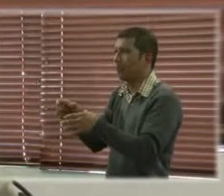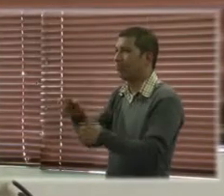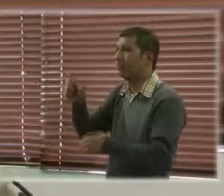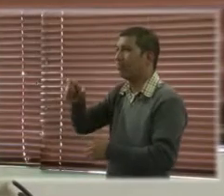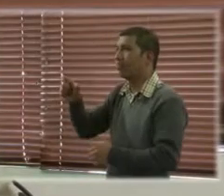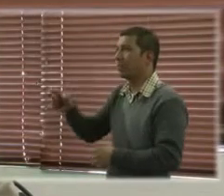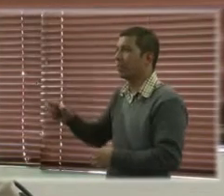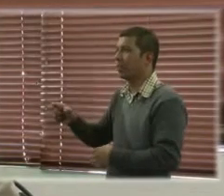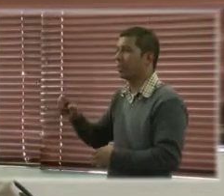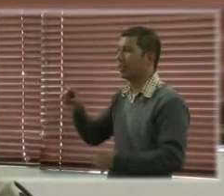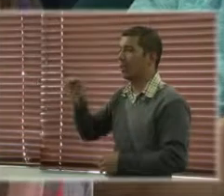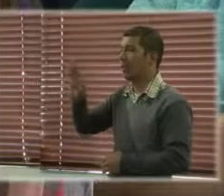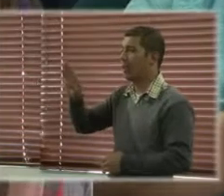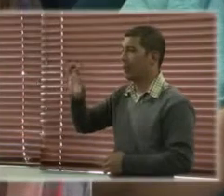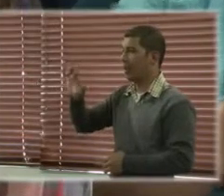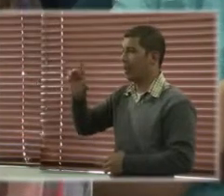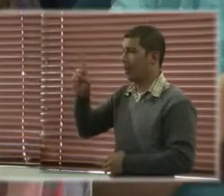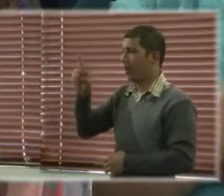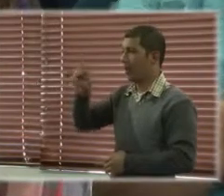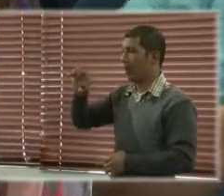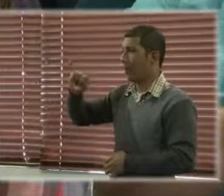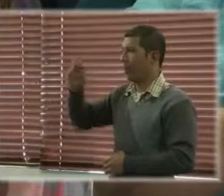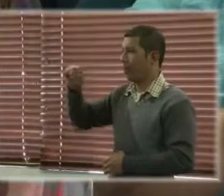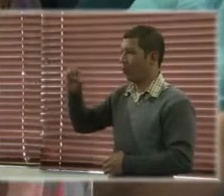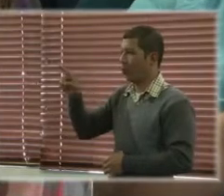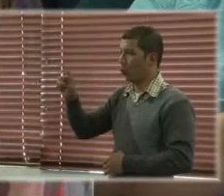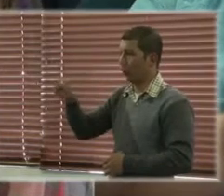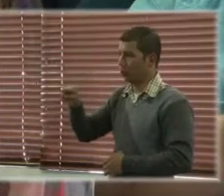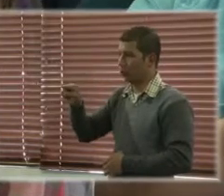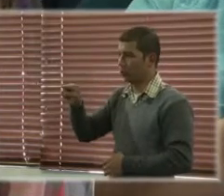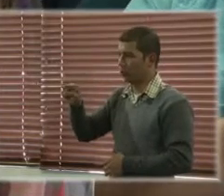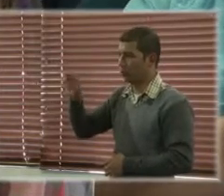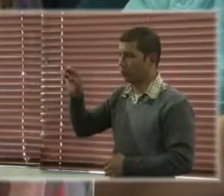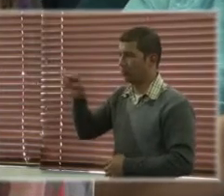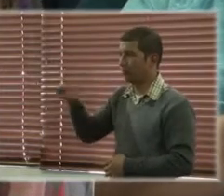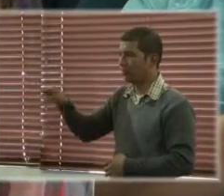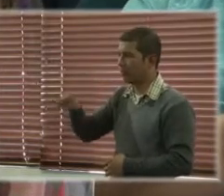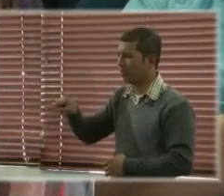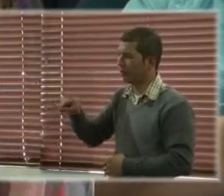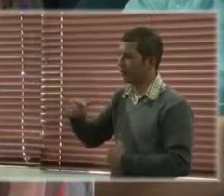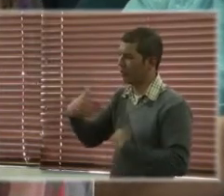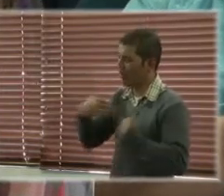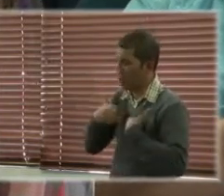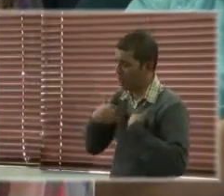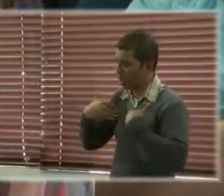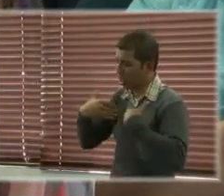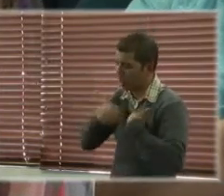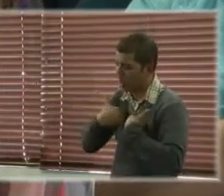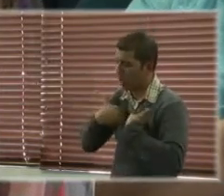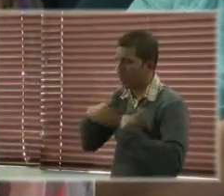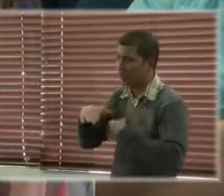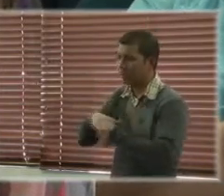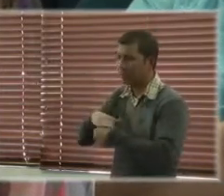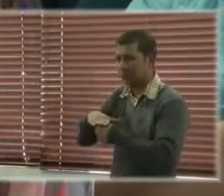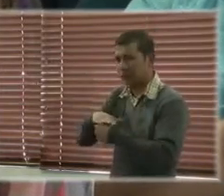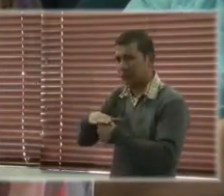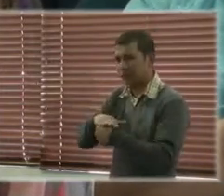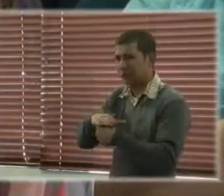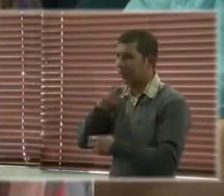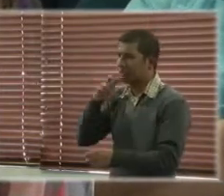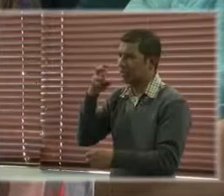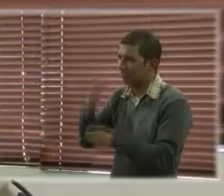excluida, que sufre pues una serie de situaciones bastante